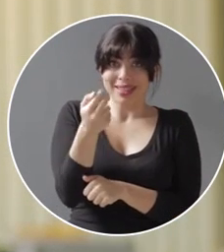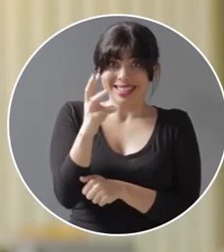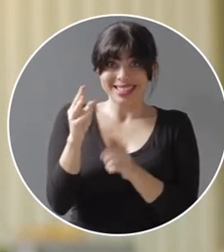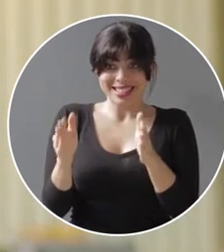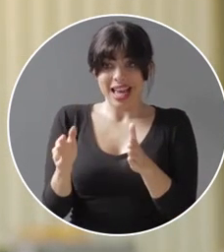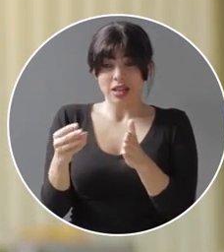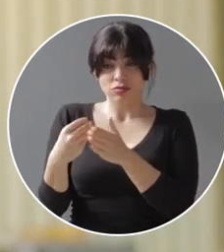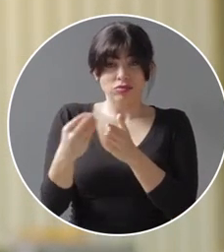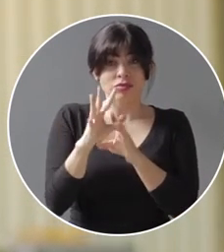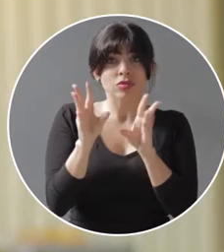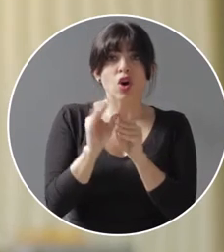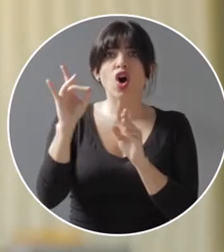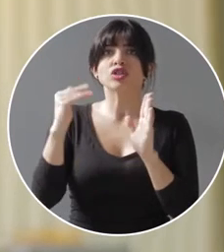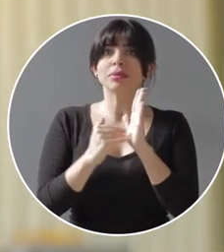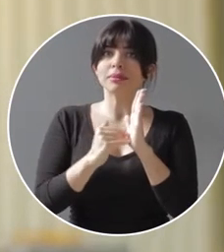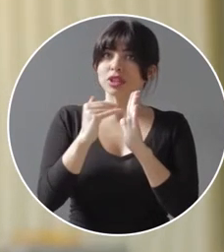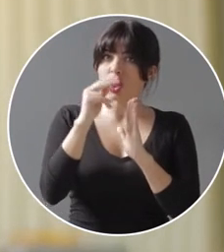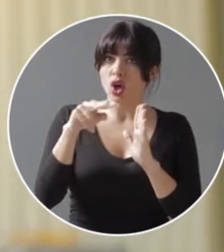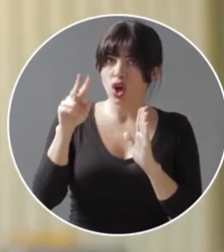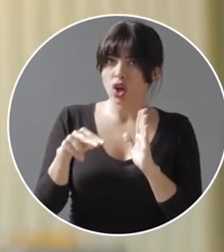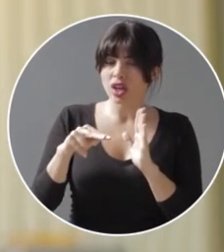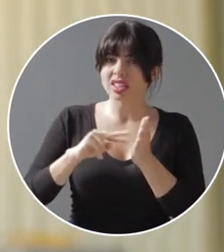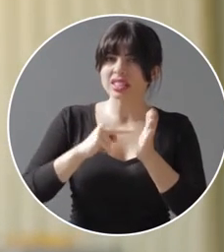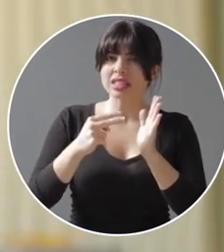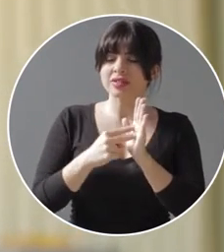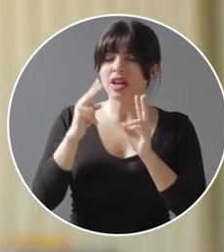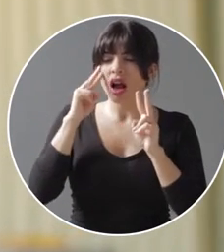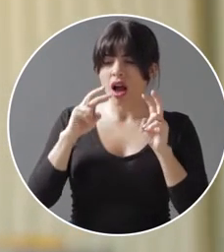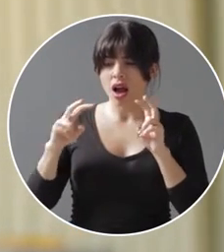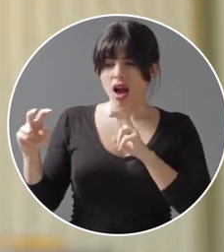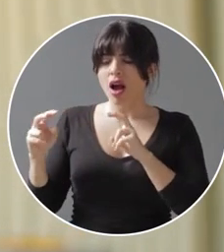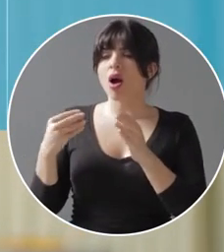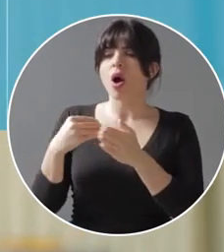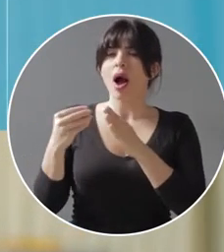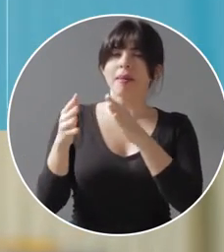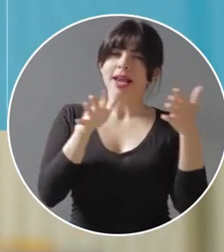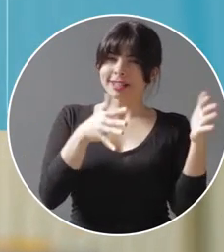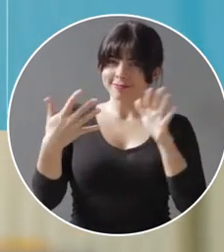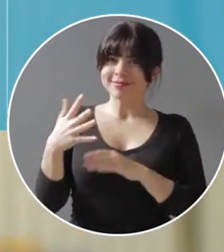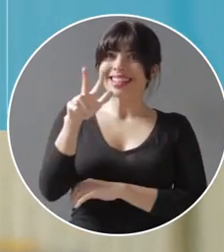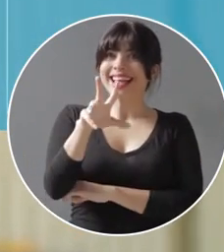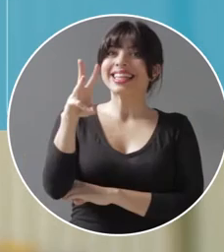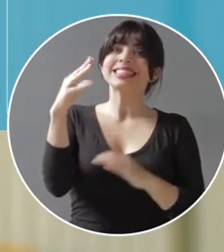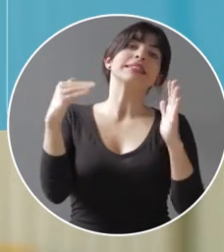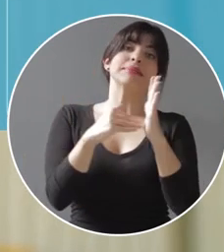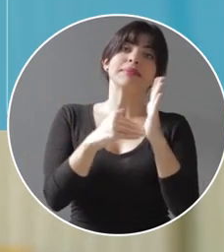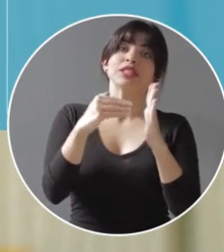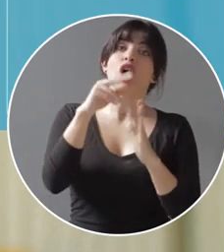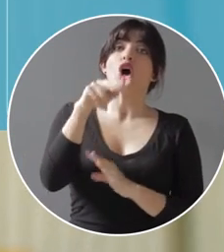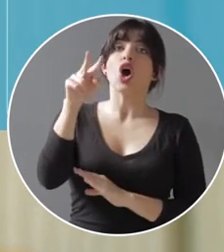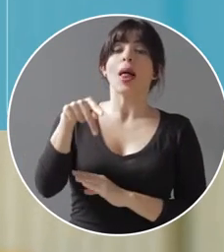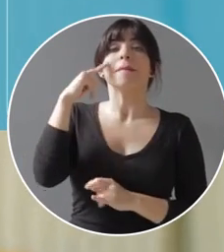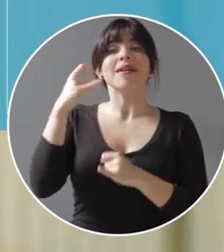del 2016 las adquisiciones son de 8 mil millones de colones, lo que nos permite proyectar compras cercanas a los 36 mil